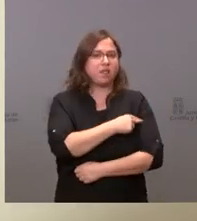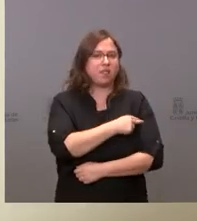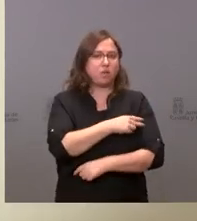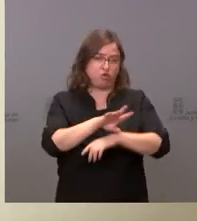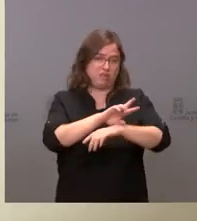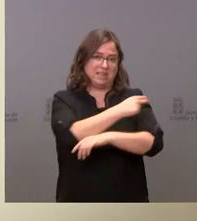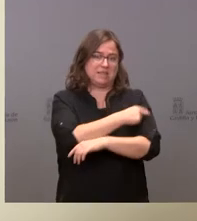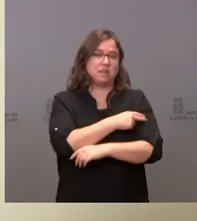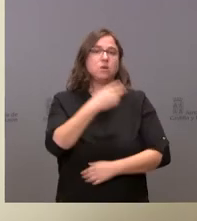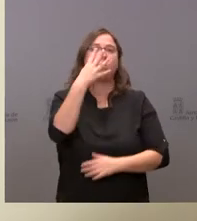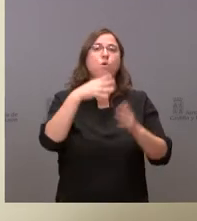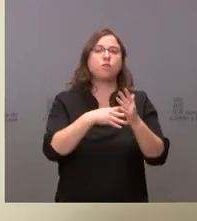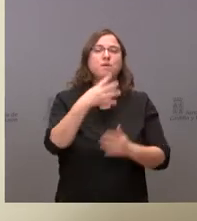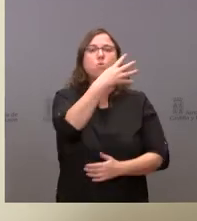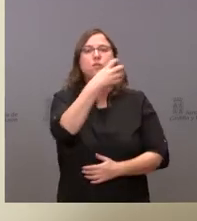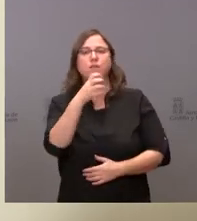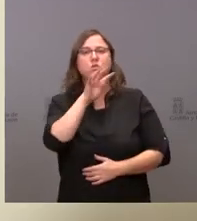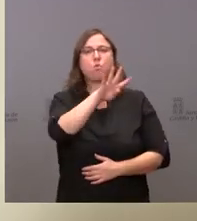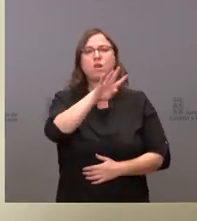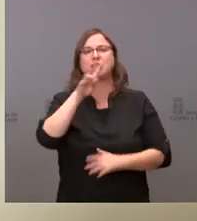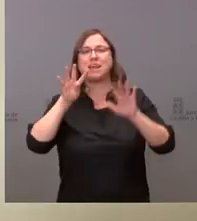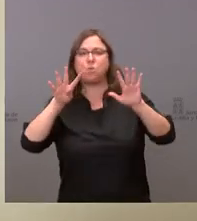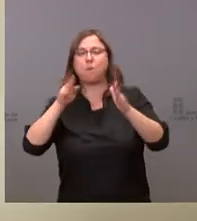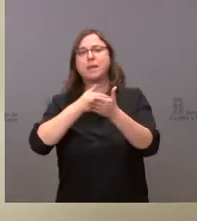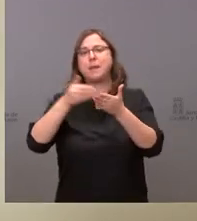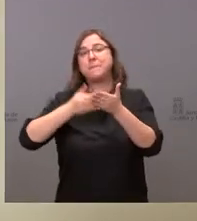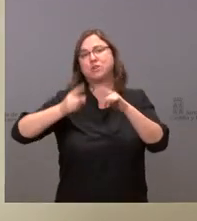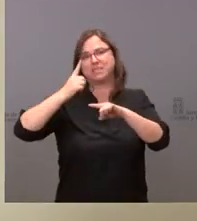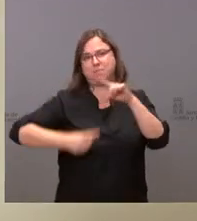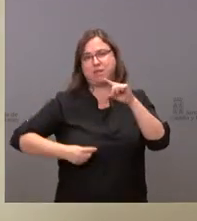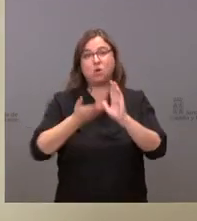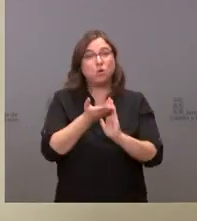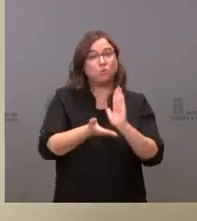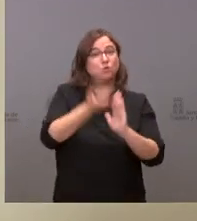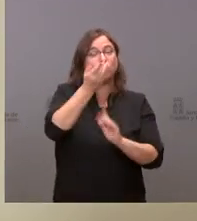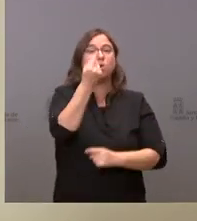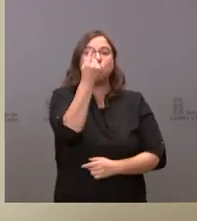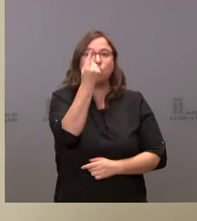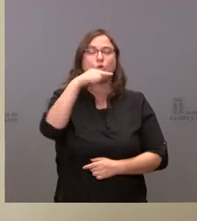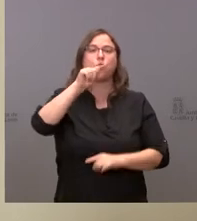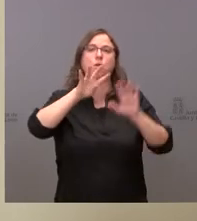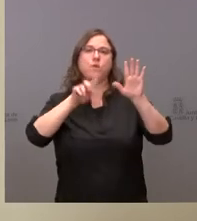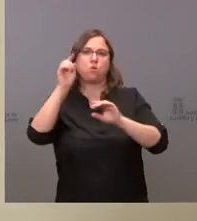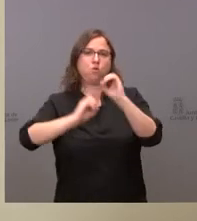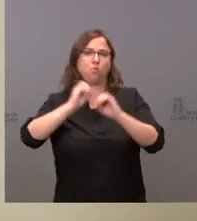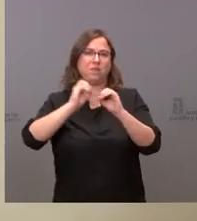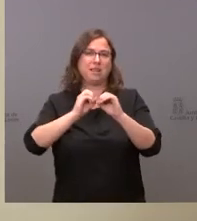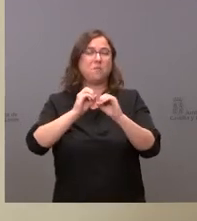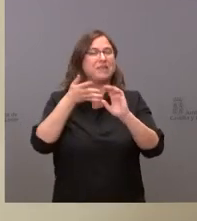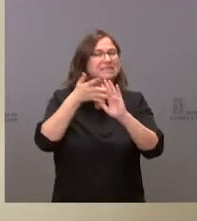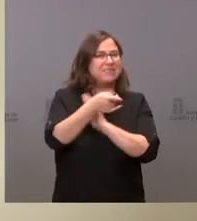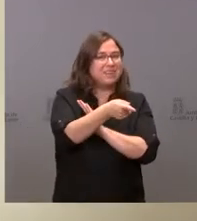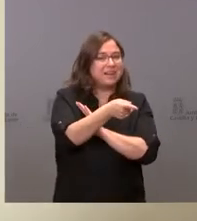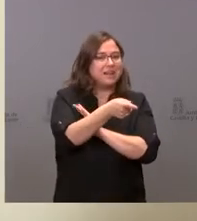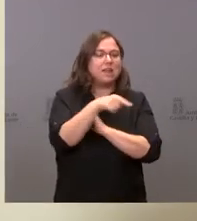Sanidad, 4.449 millones y medio, crece un 1,91%, pero lo que quiere decir es que